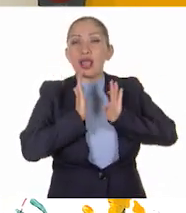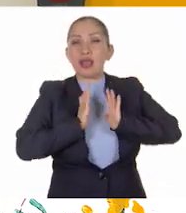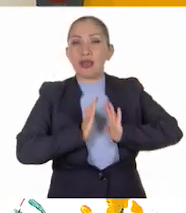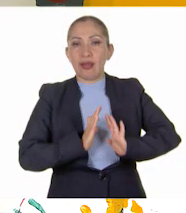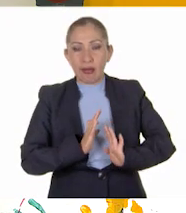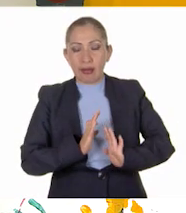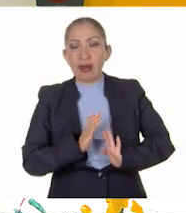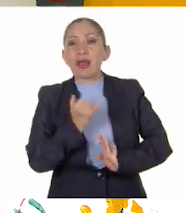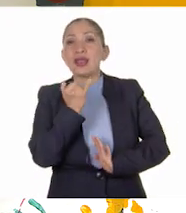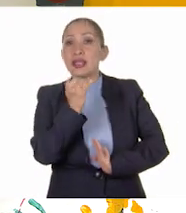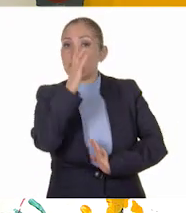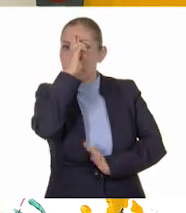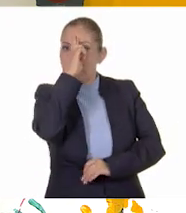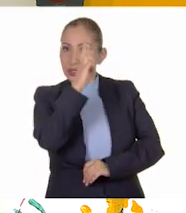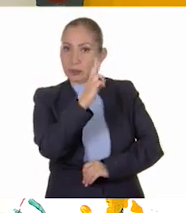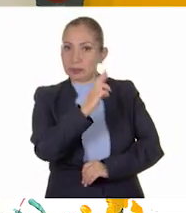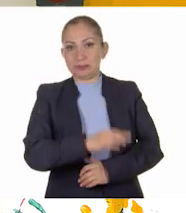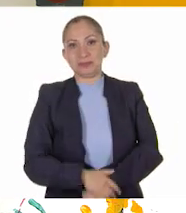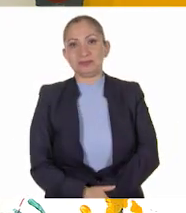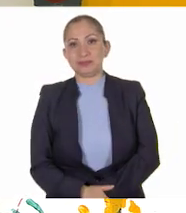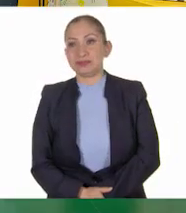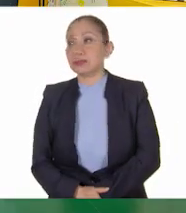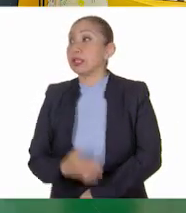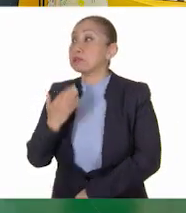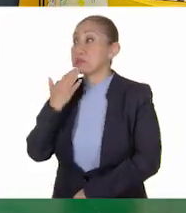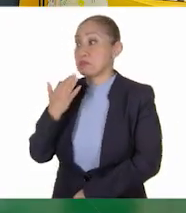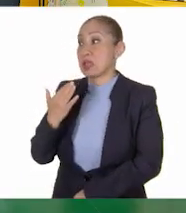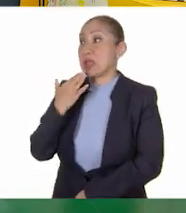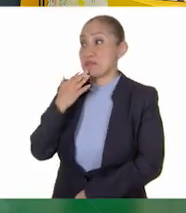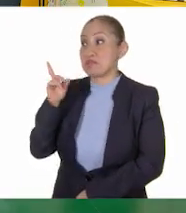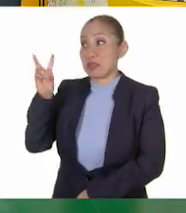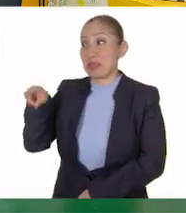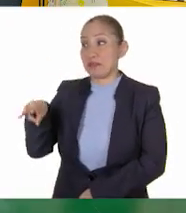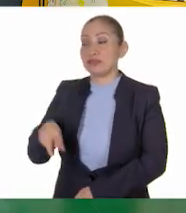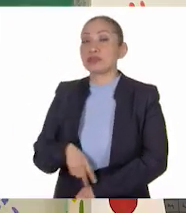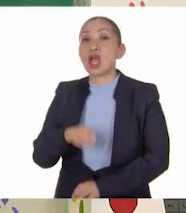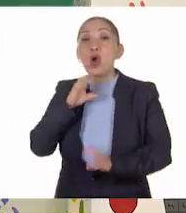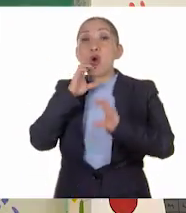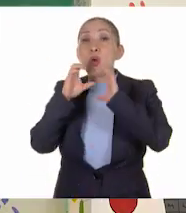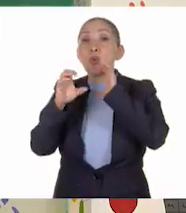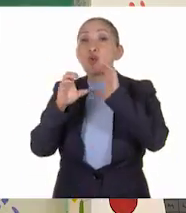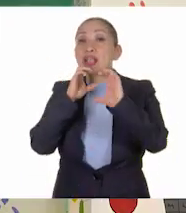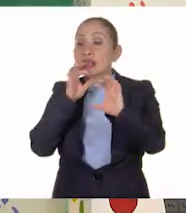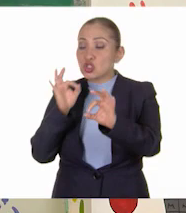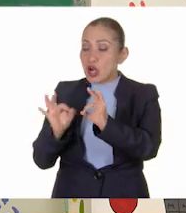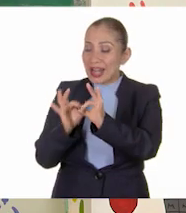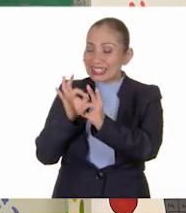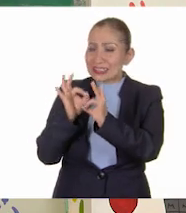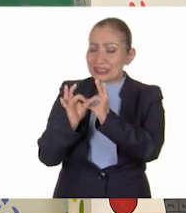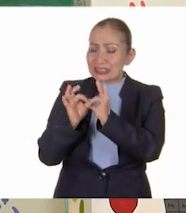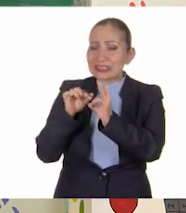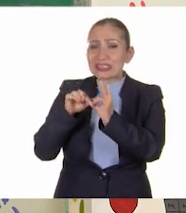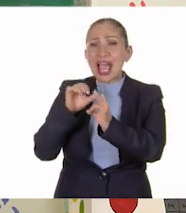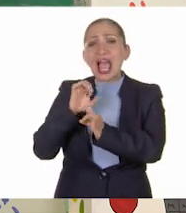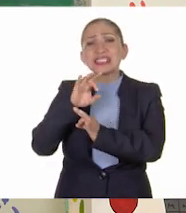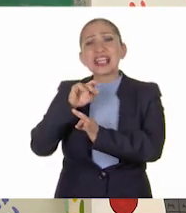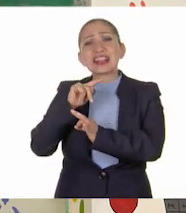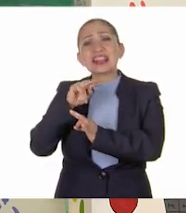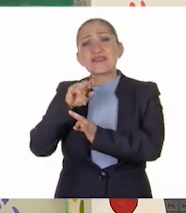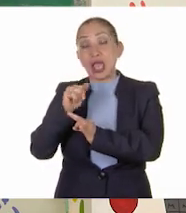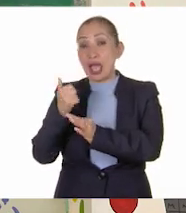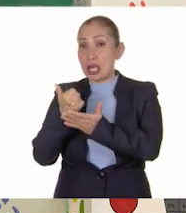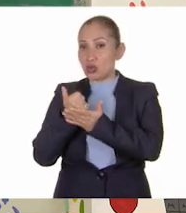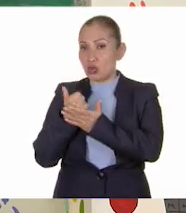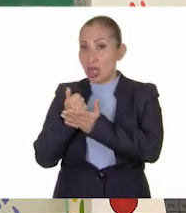¡Ah! Muy bien, Eric. Así es. La comunicación asertiva nos permite varias cosas.